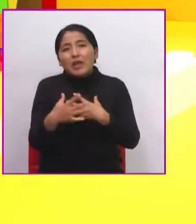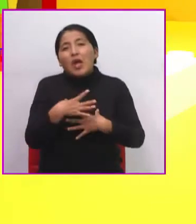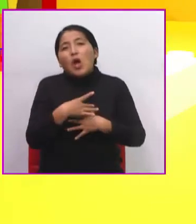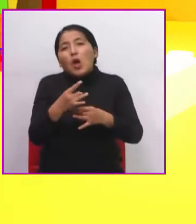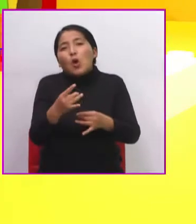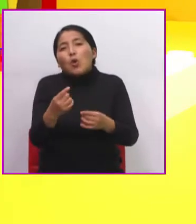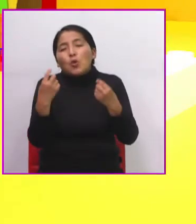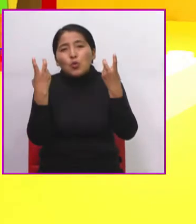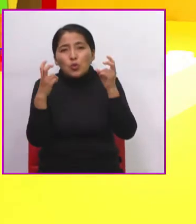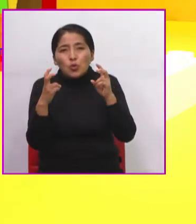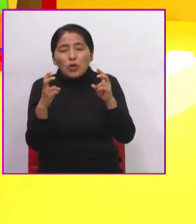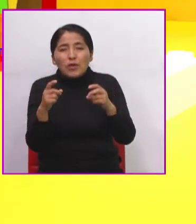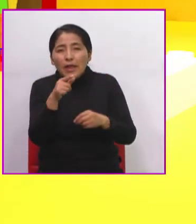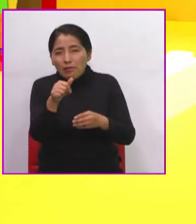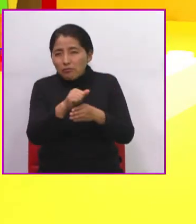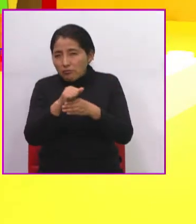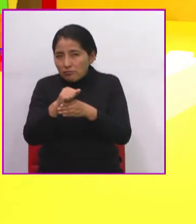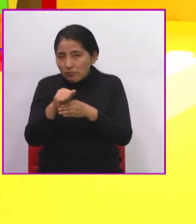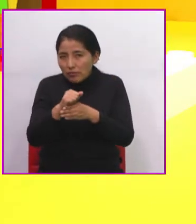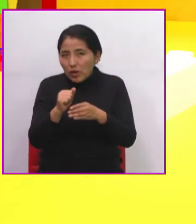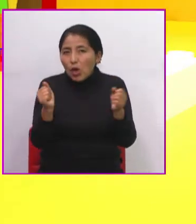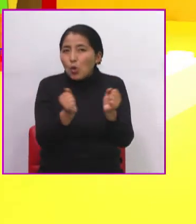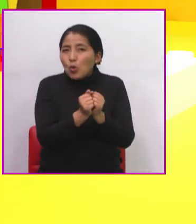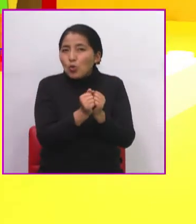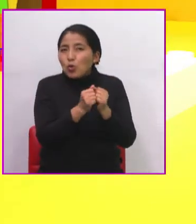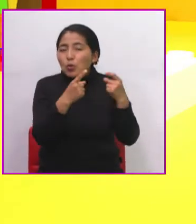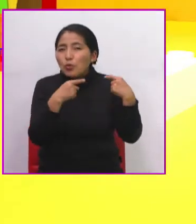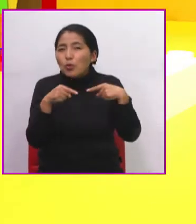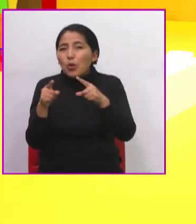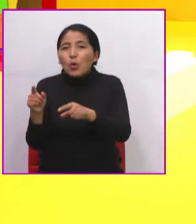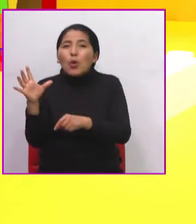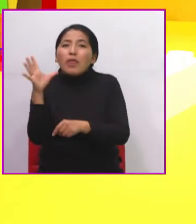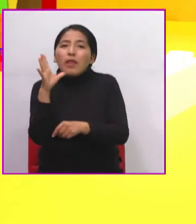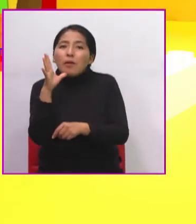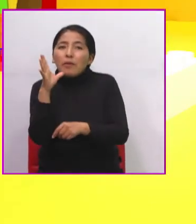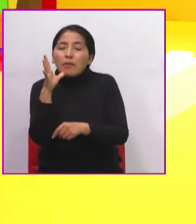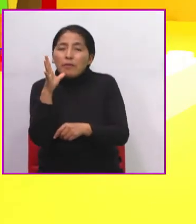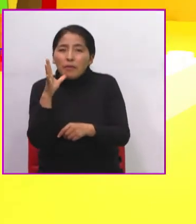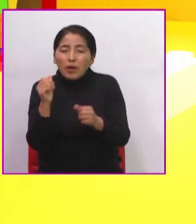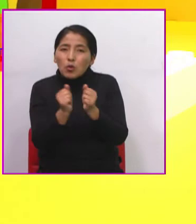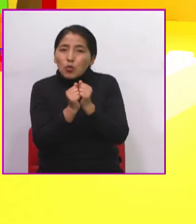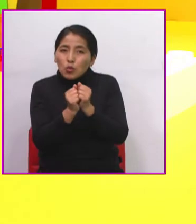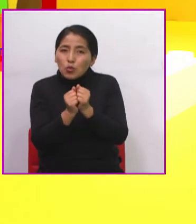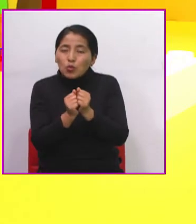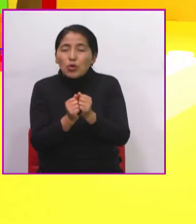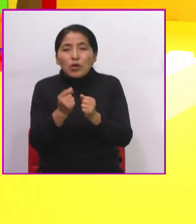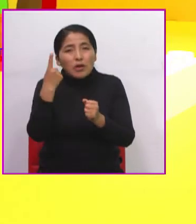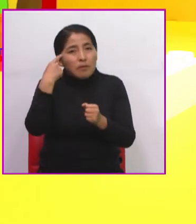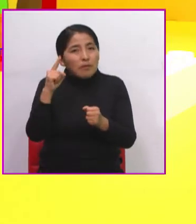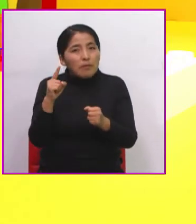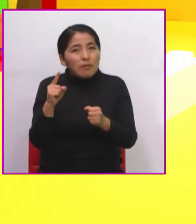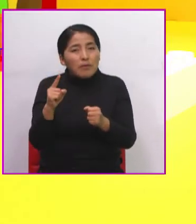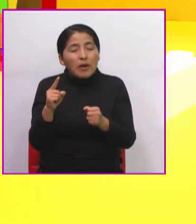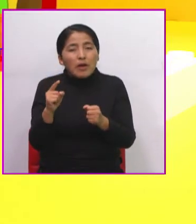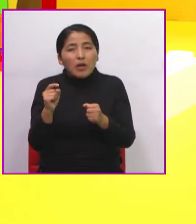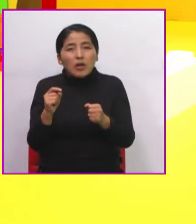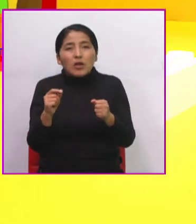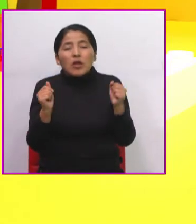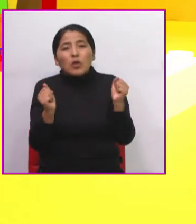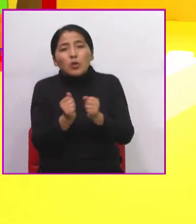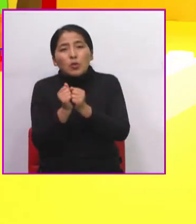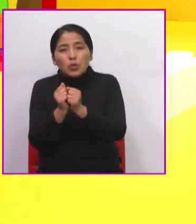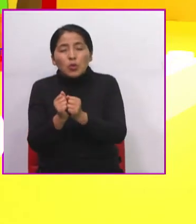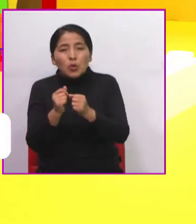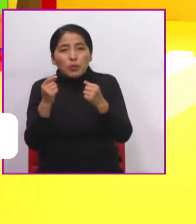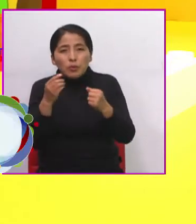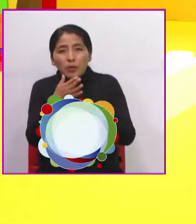y empezar a practicar. Acompañemos a nuestra mamá al mercado. Cuando nuestra mamá va a algún lugar, acompañaremos, porque